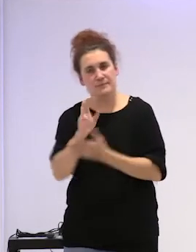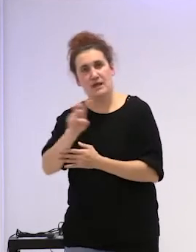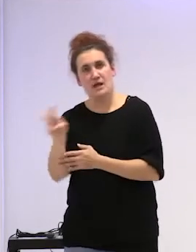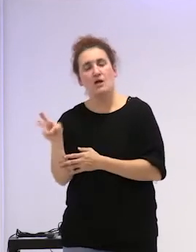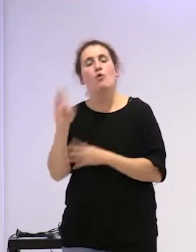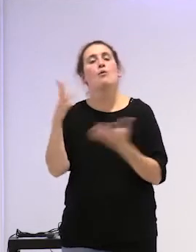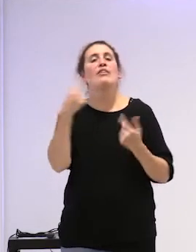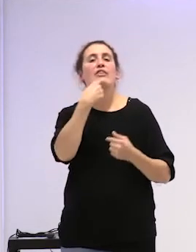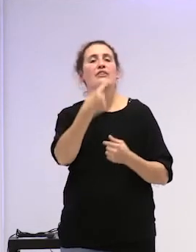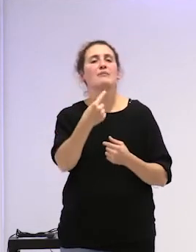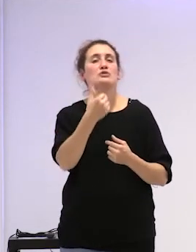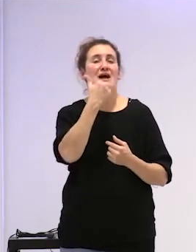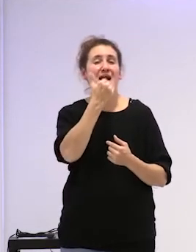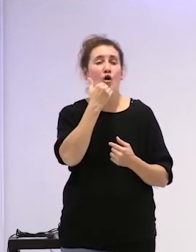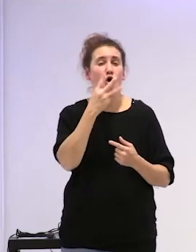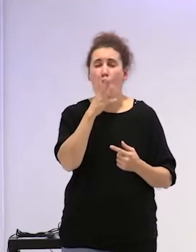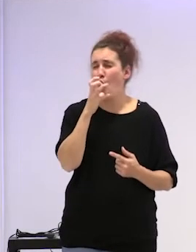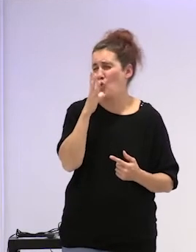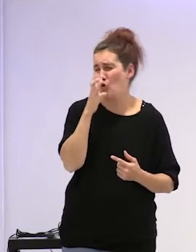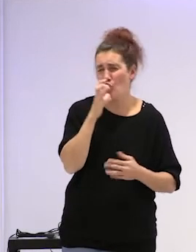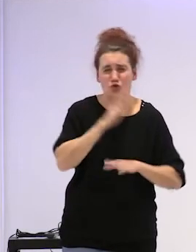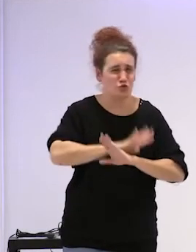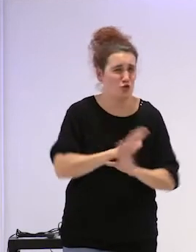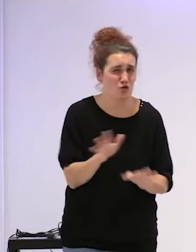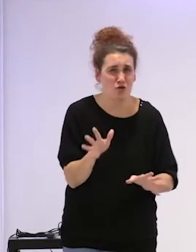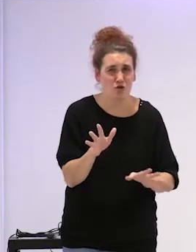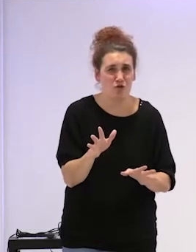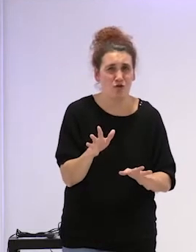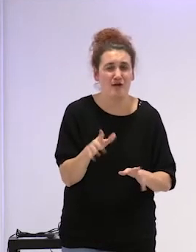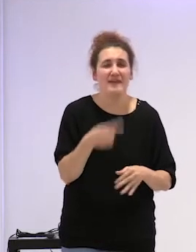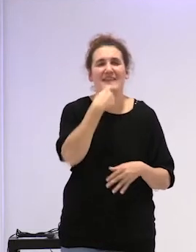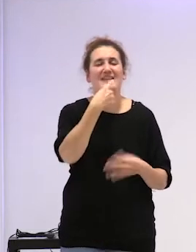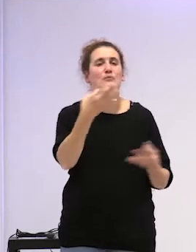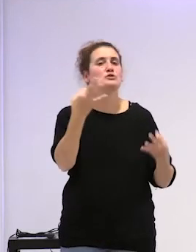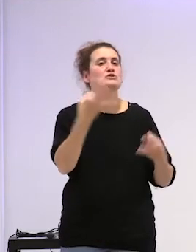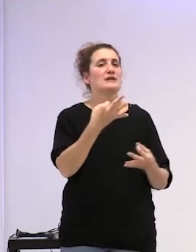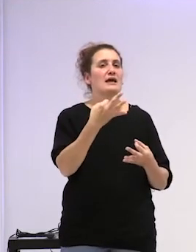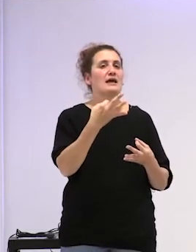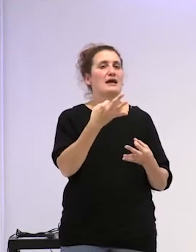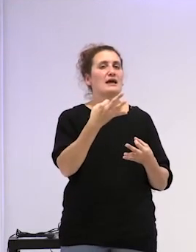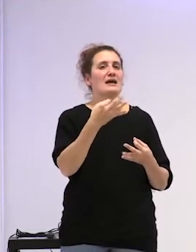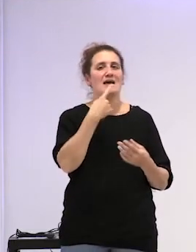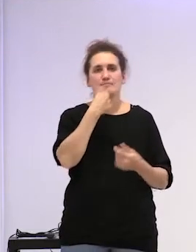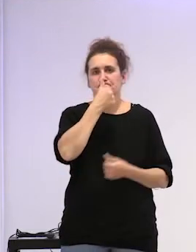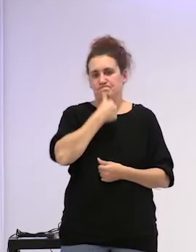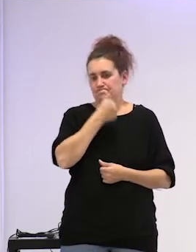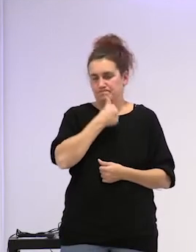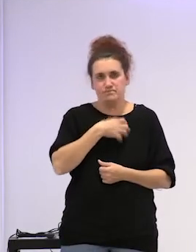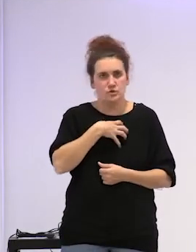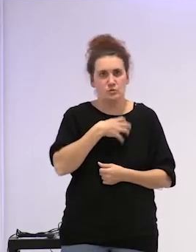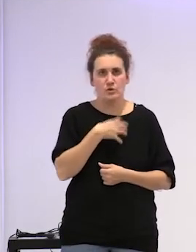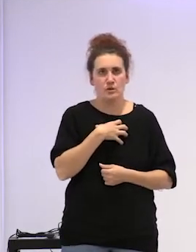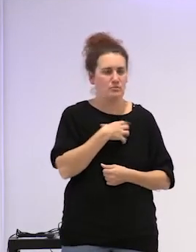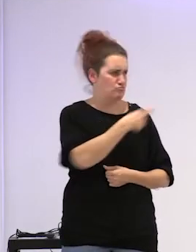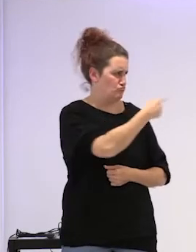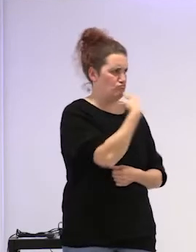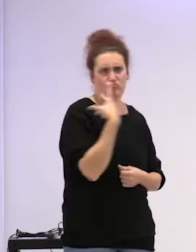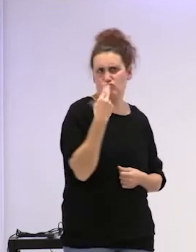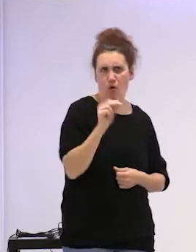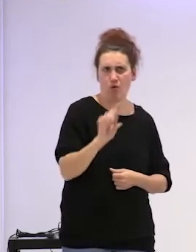decimos que algo es horroroso lo que en realidad lo que estamos diciendo es que es inabarcable y yo me niego a eso